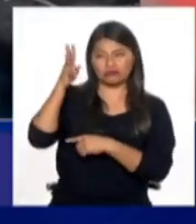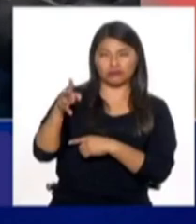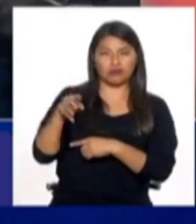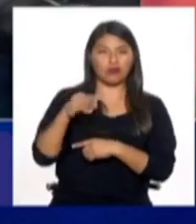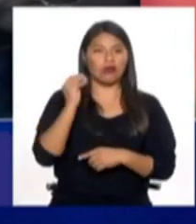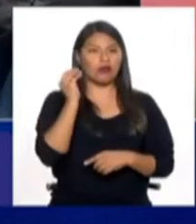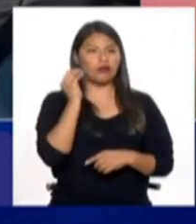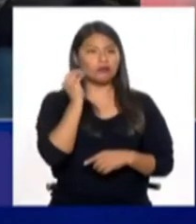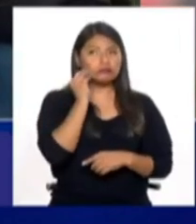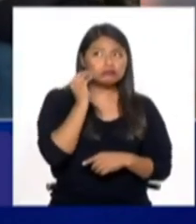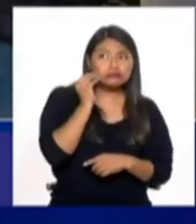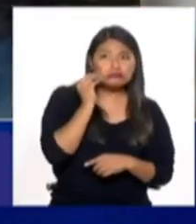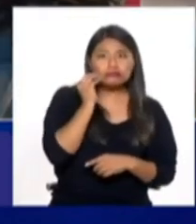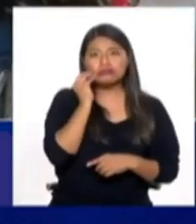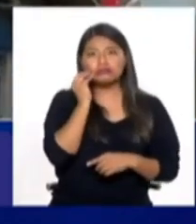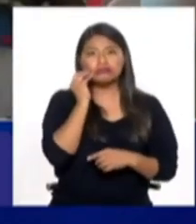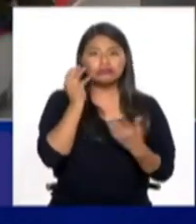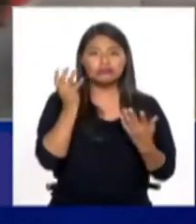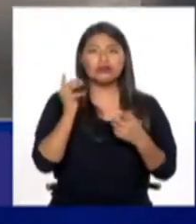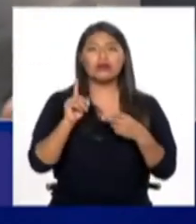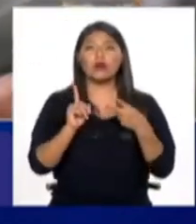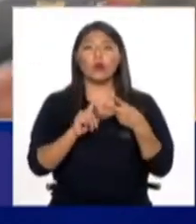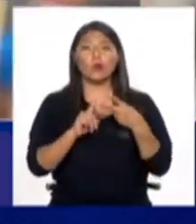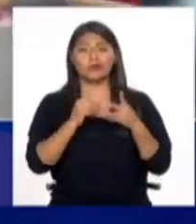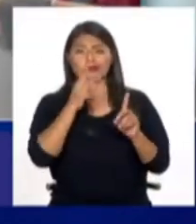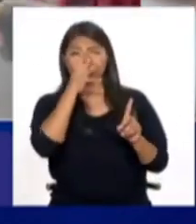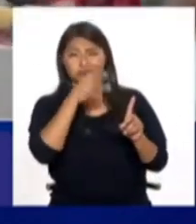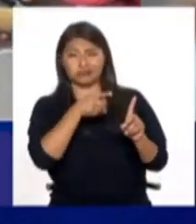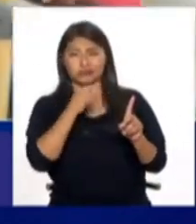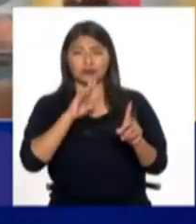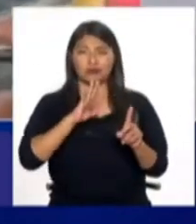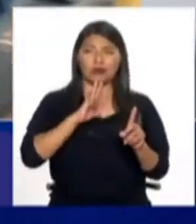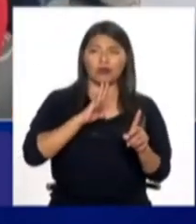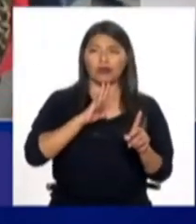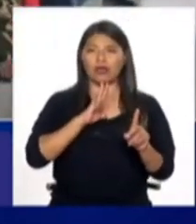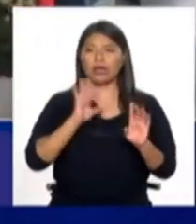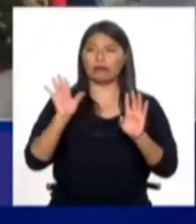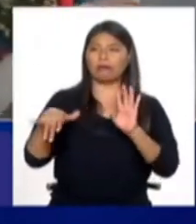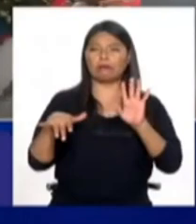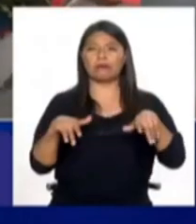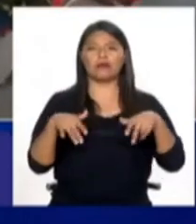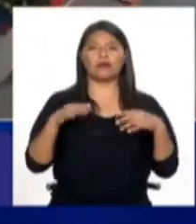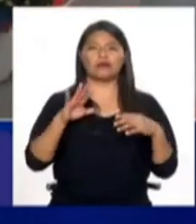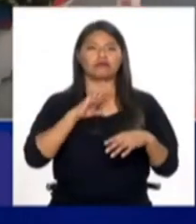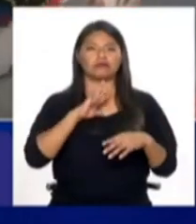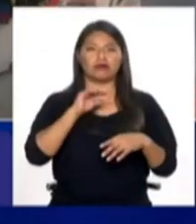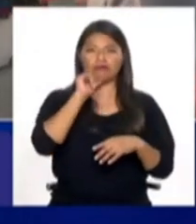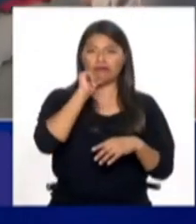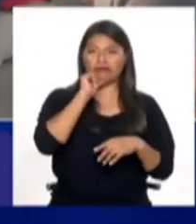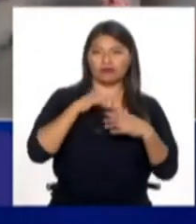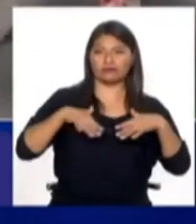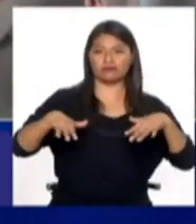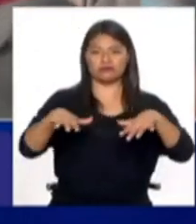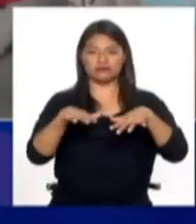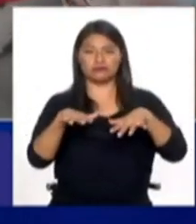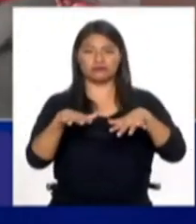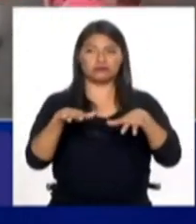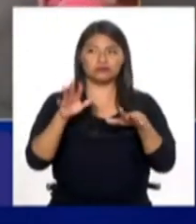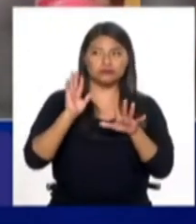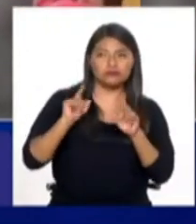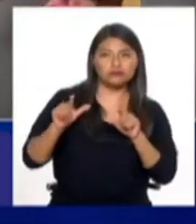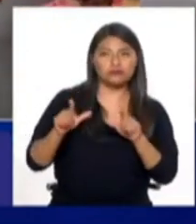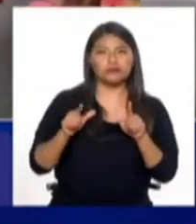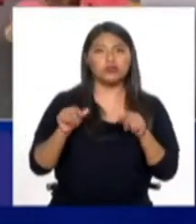como una persona que no sabe, entre comillas, comportarse en un espacio distinto al que podría ser su